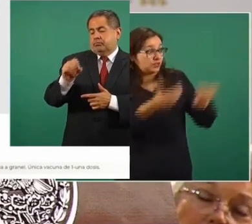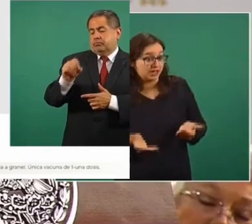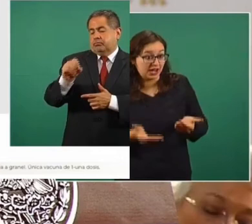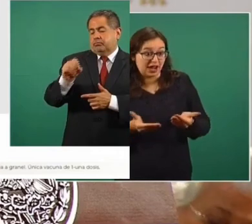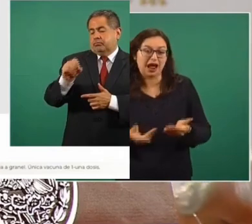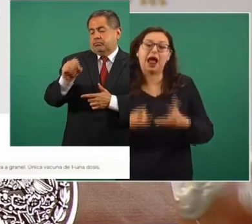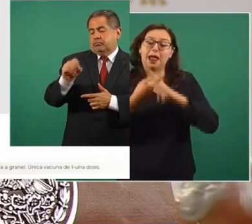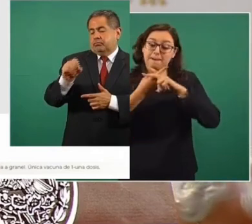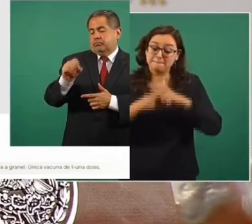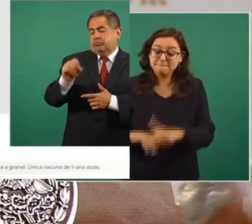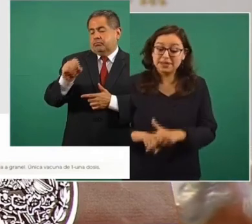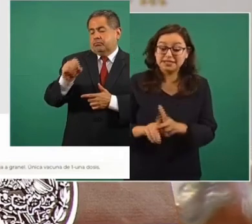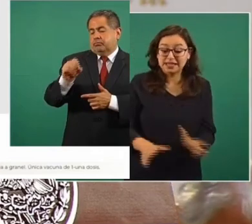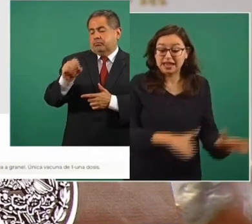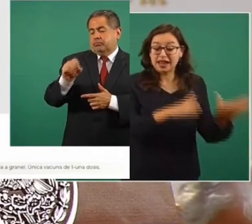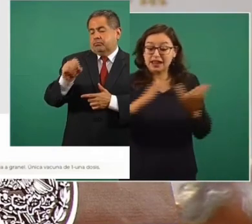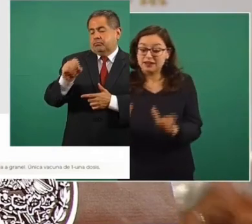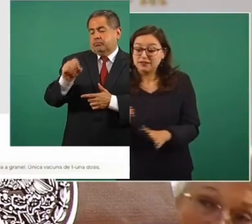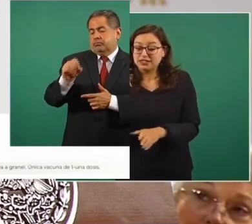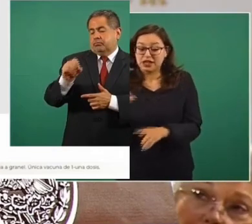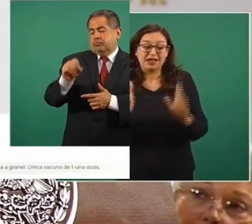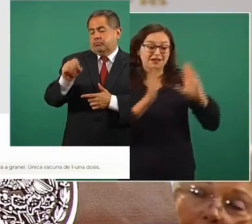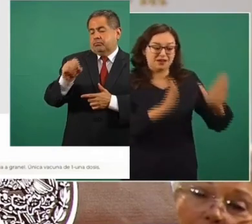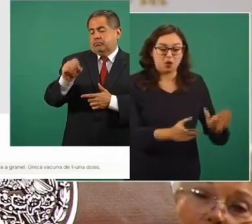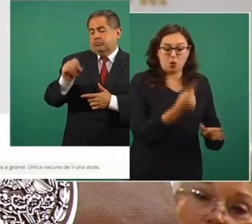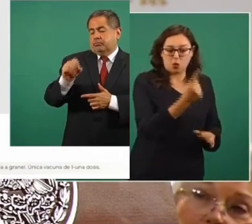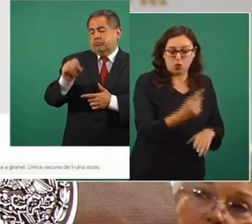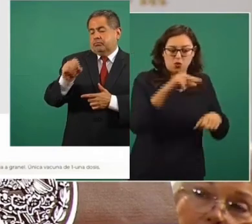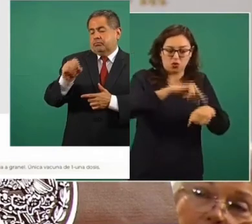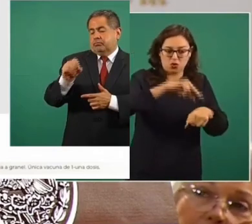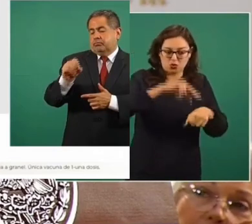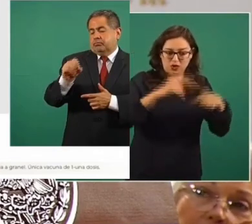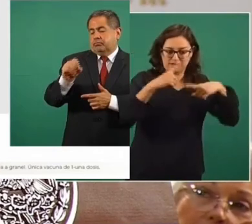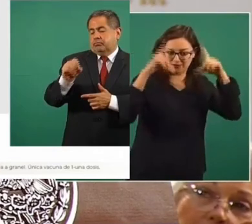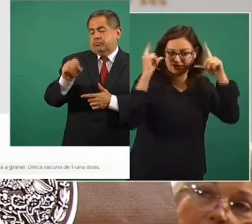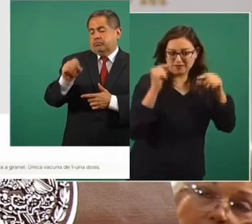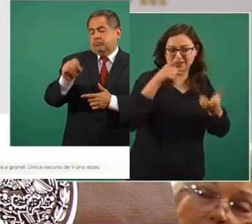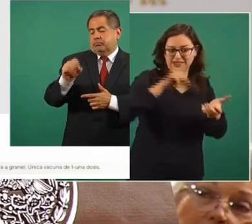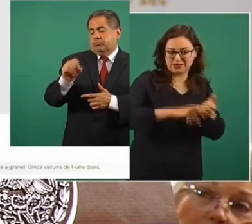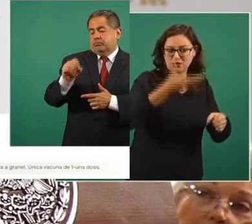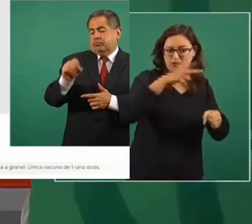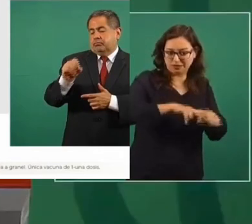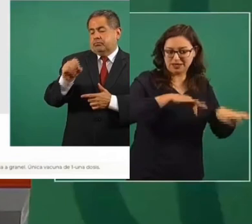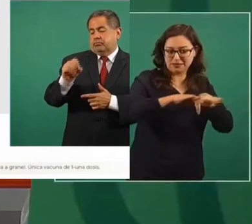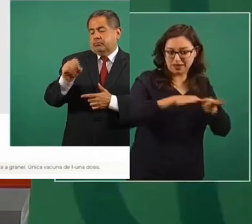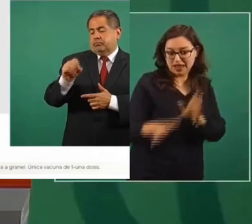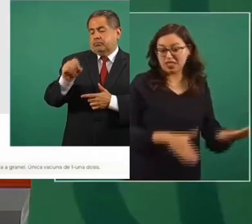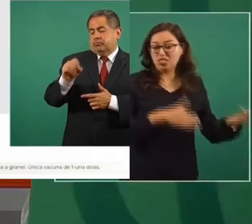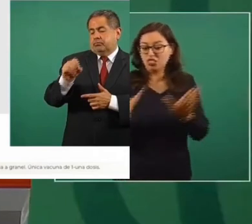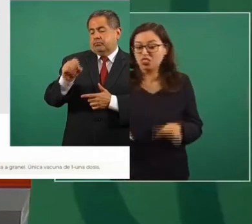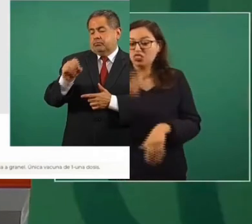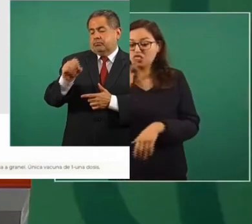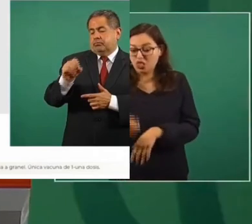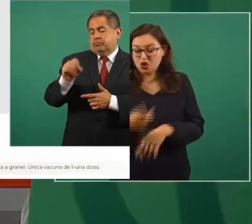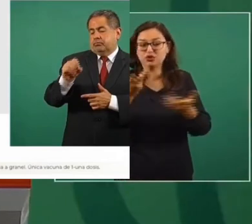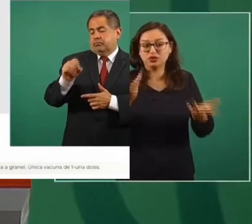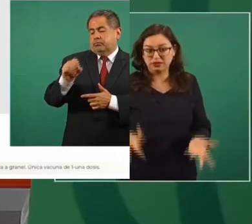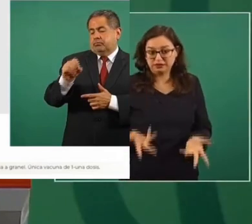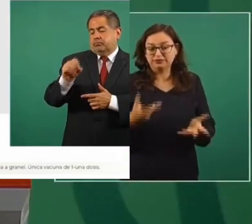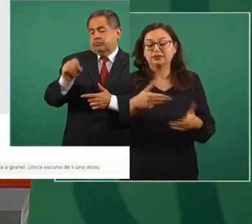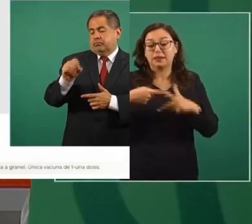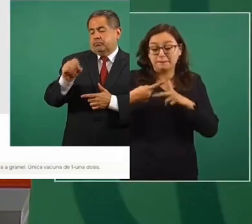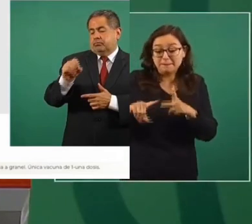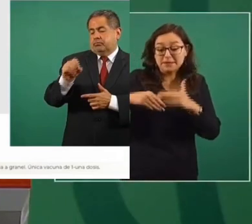la anunciaremos igual que lo hicimos con la fase 1. El calendario que mostré es el calendario que está basado en el contrato o en los